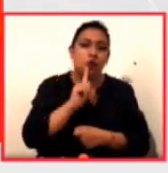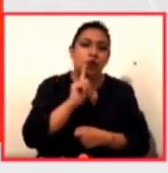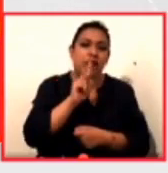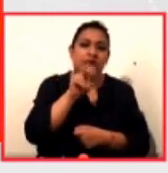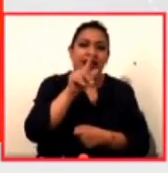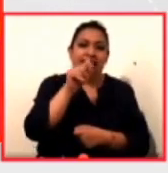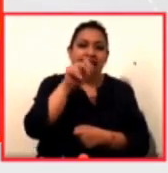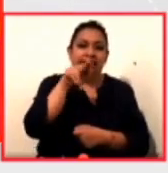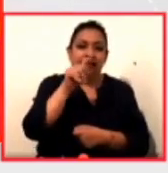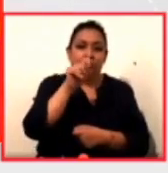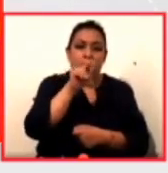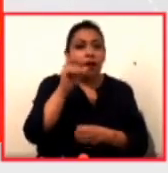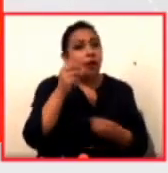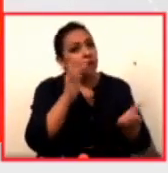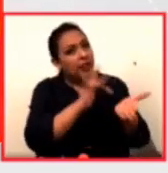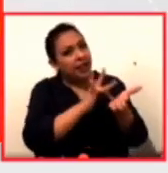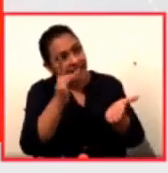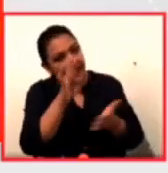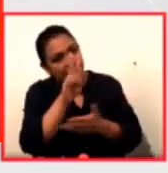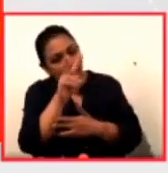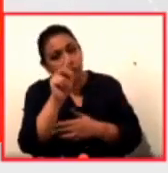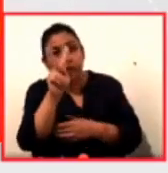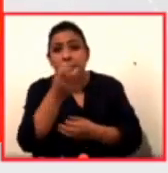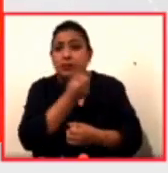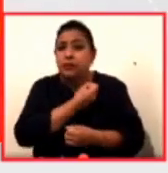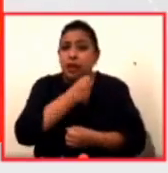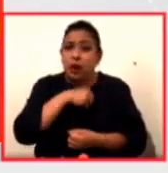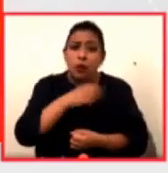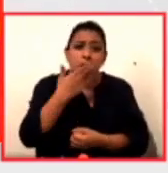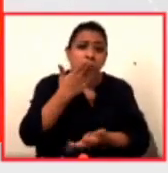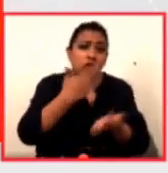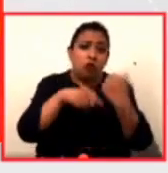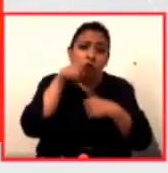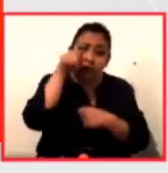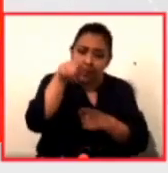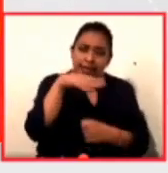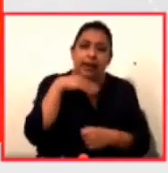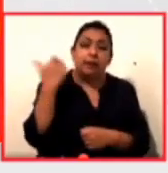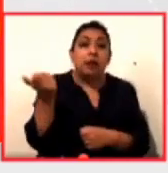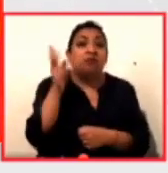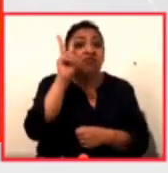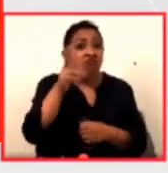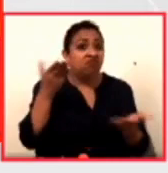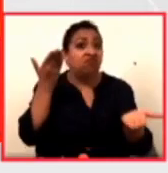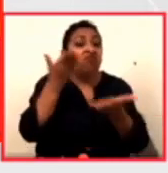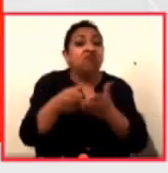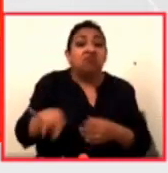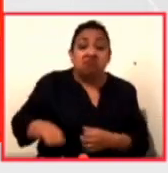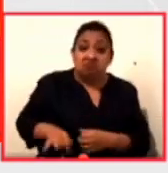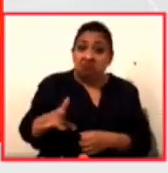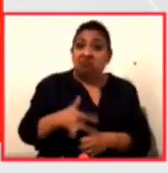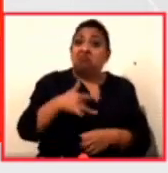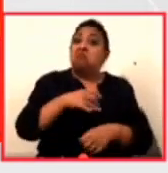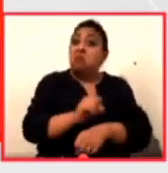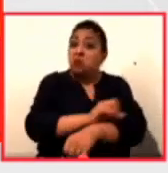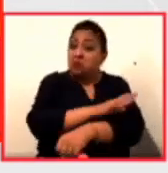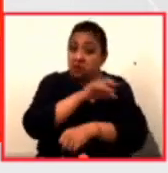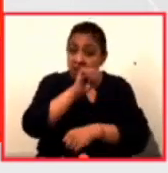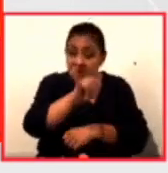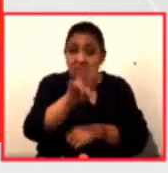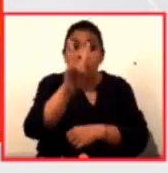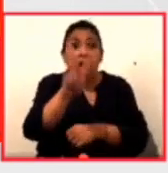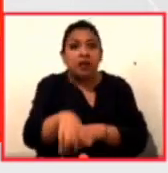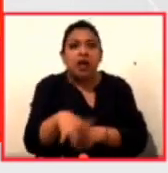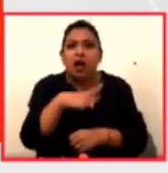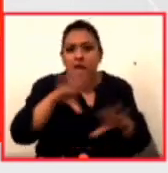Muchas gracias, mi querida Valentina. Buena salud también para todos allá y qué interesante propuesta. Suena emocionante y no deja de ser un acto